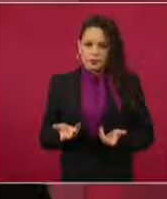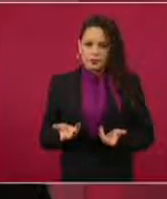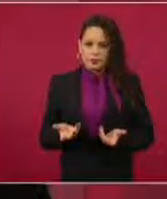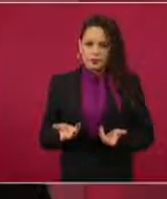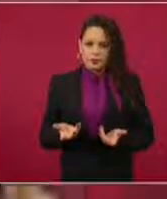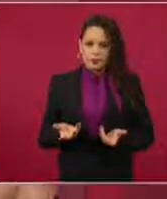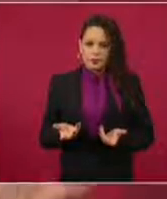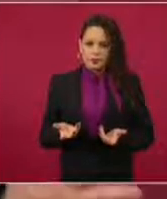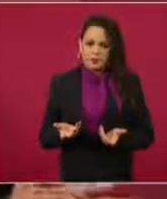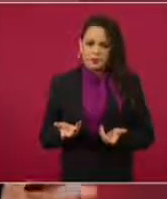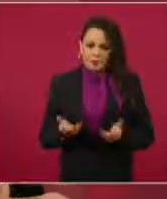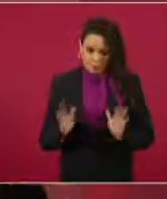Hasta ahí.